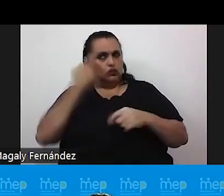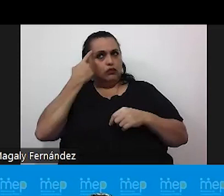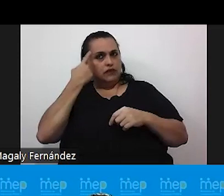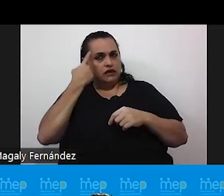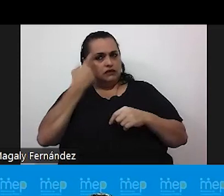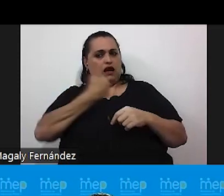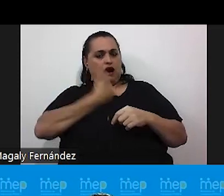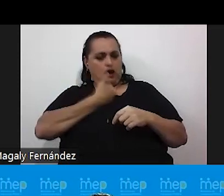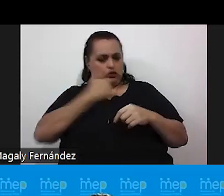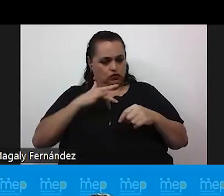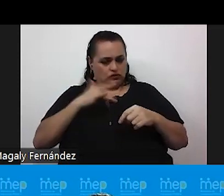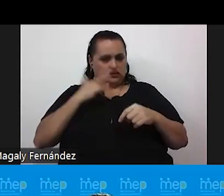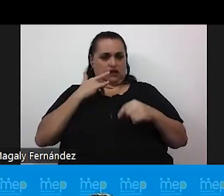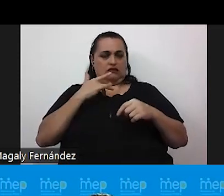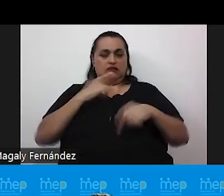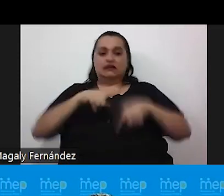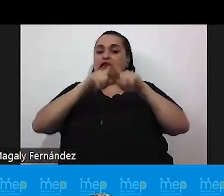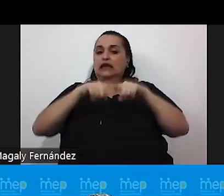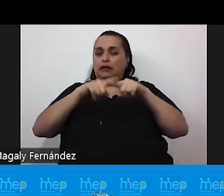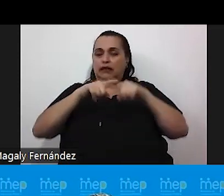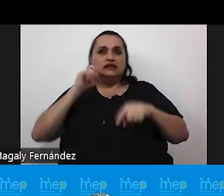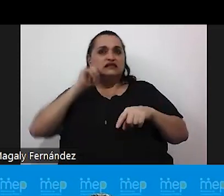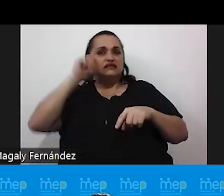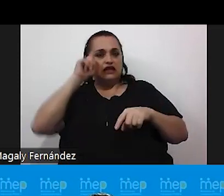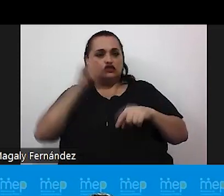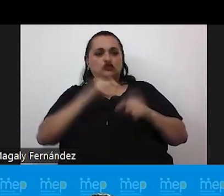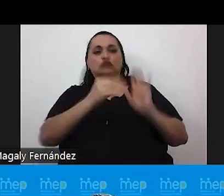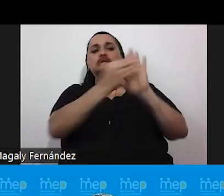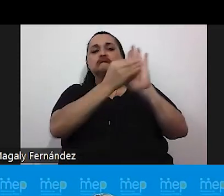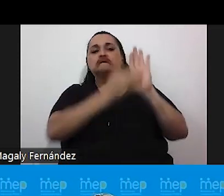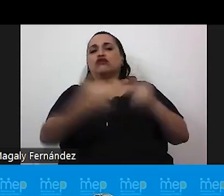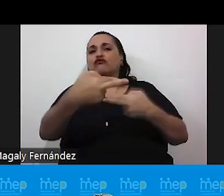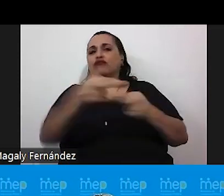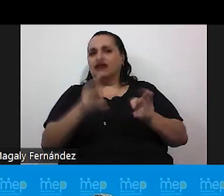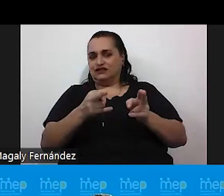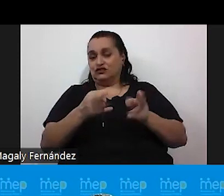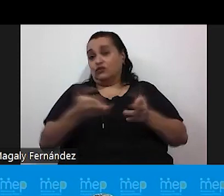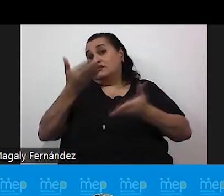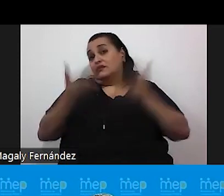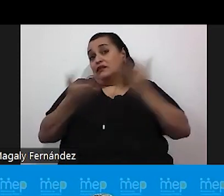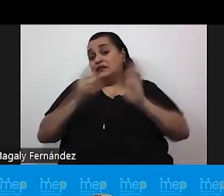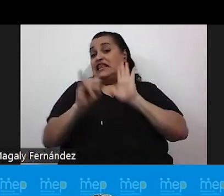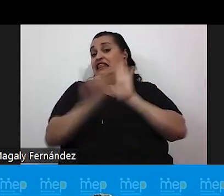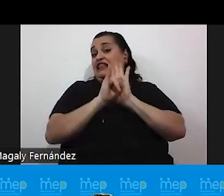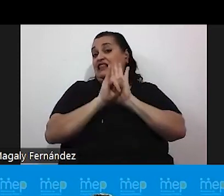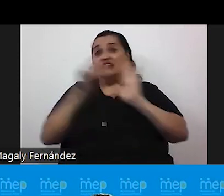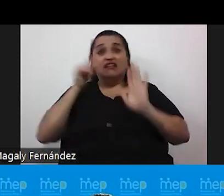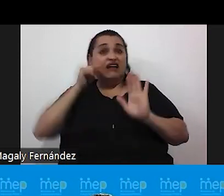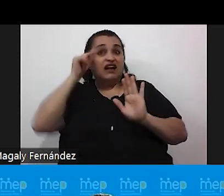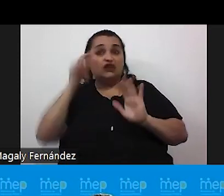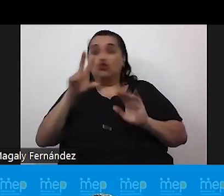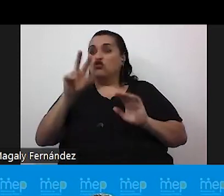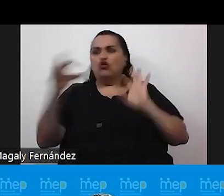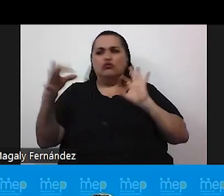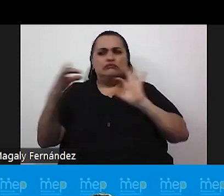auto siente de acuerdo a su sexo registral. Y a veces la identidad de género no concuerda con el